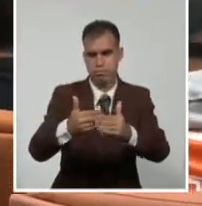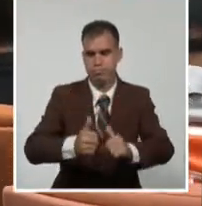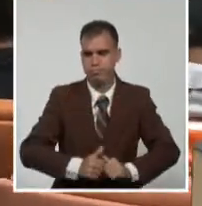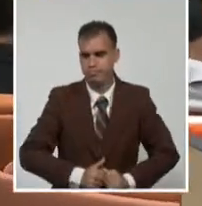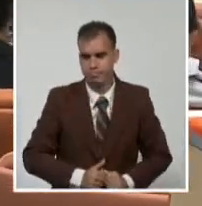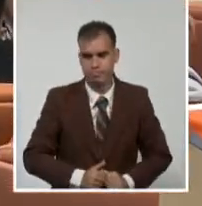Televisión Cubana.